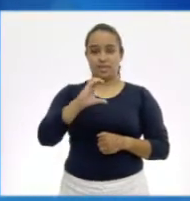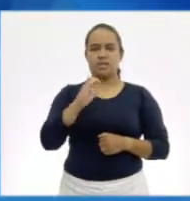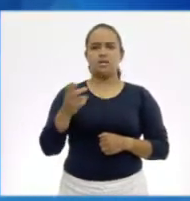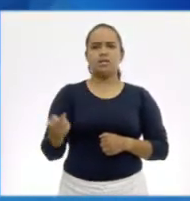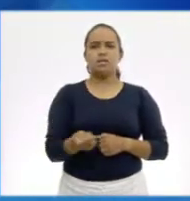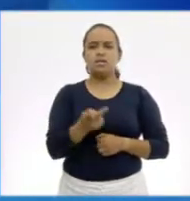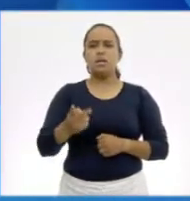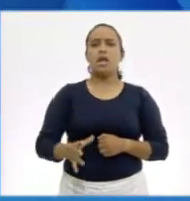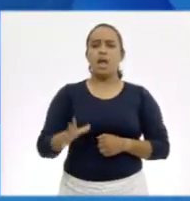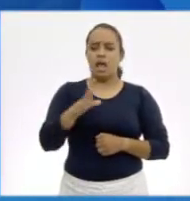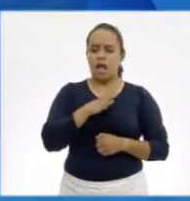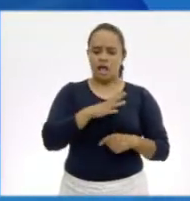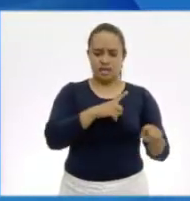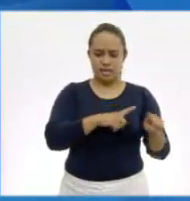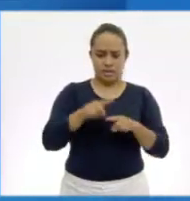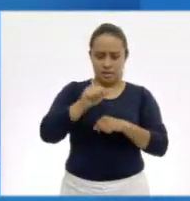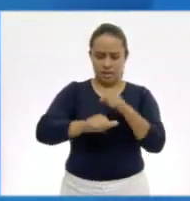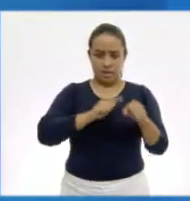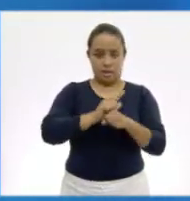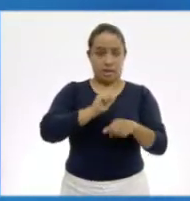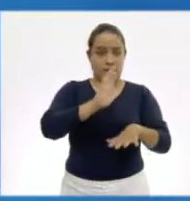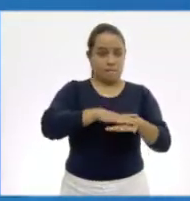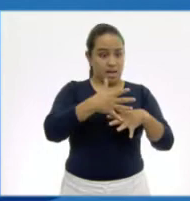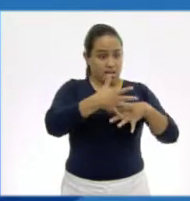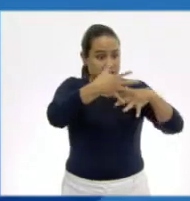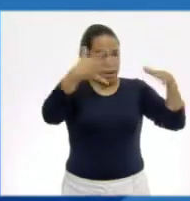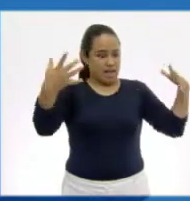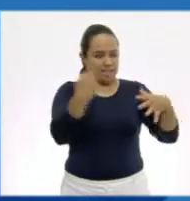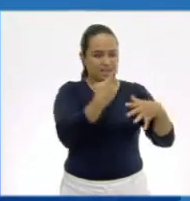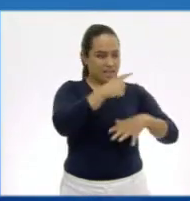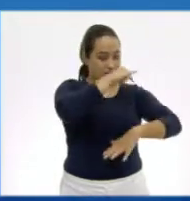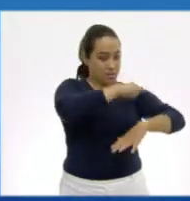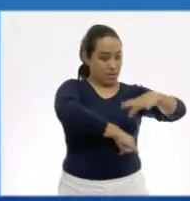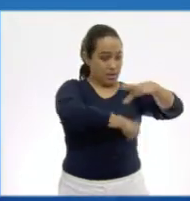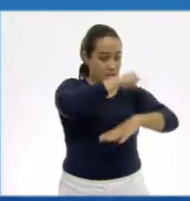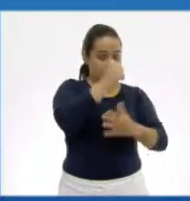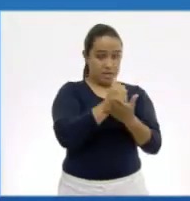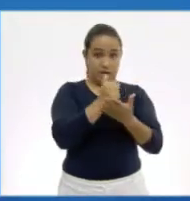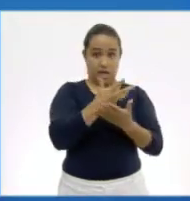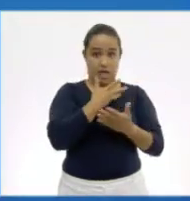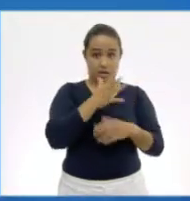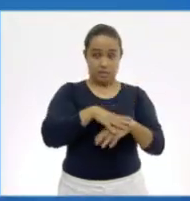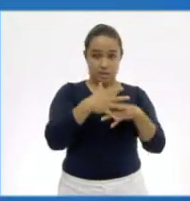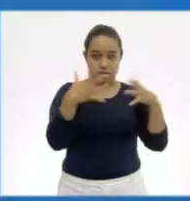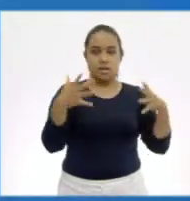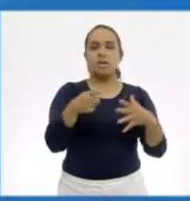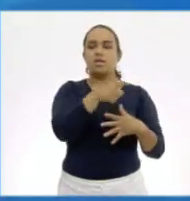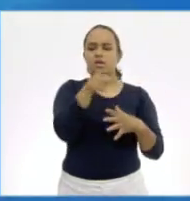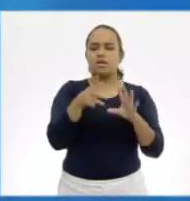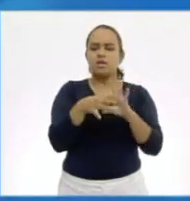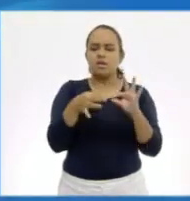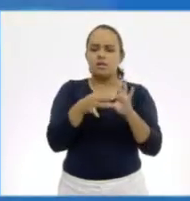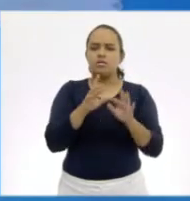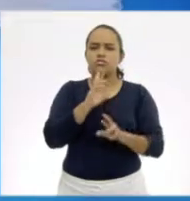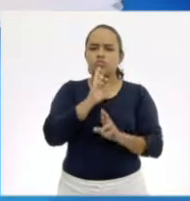Dice, ¿existen animales más grandes que la ballena azul? Y expliquen su respuesta.